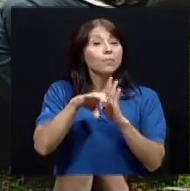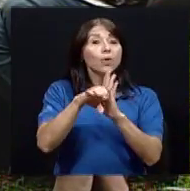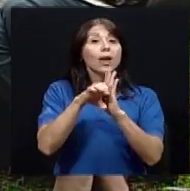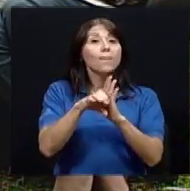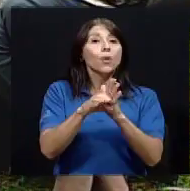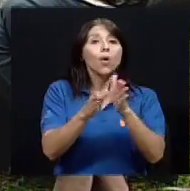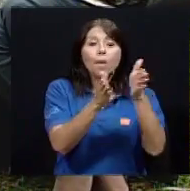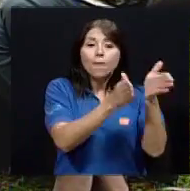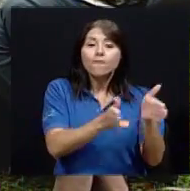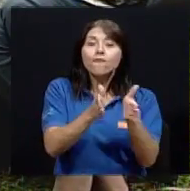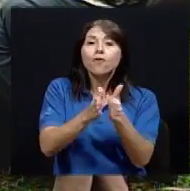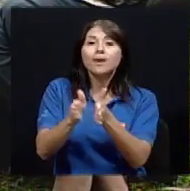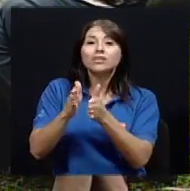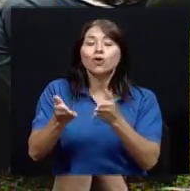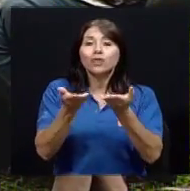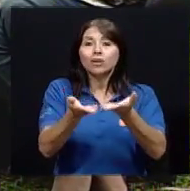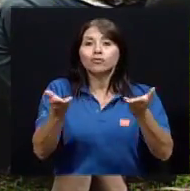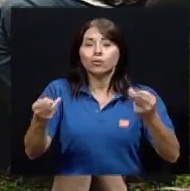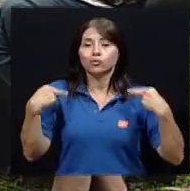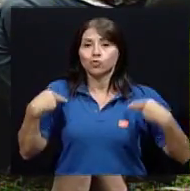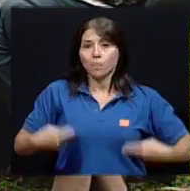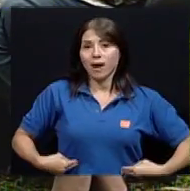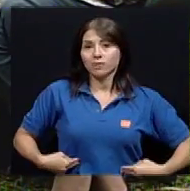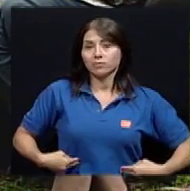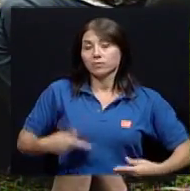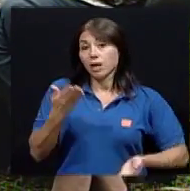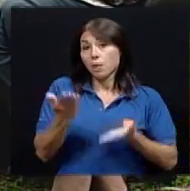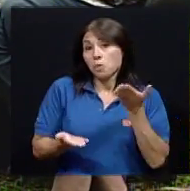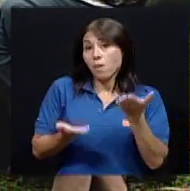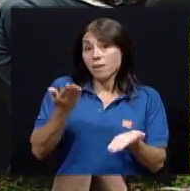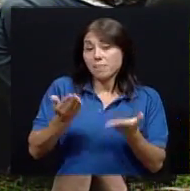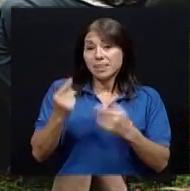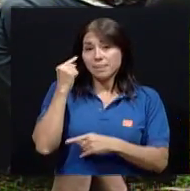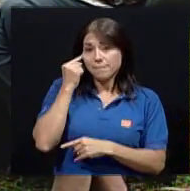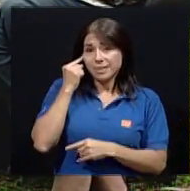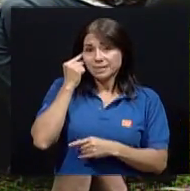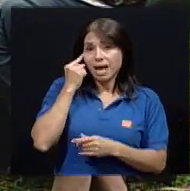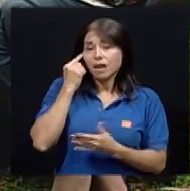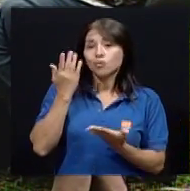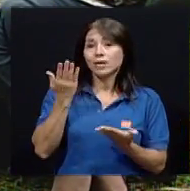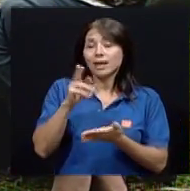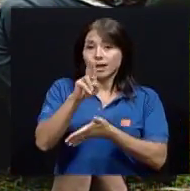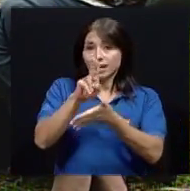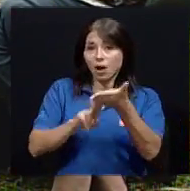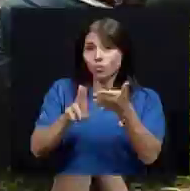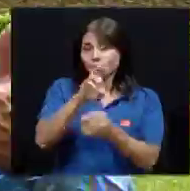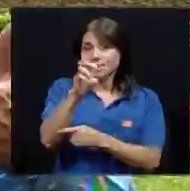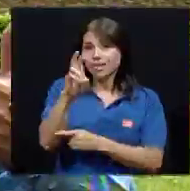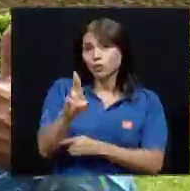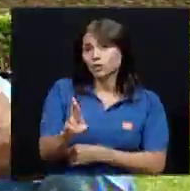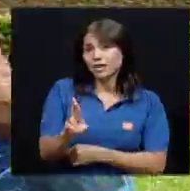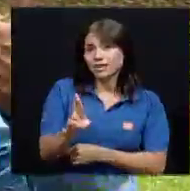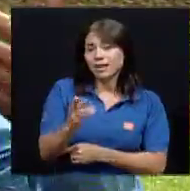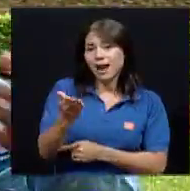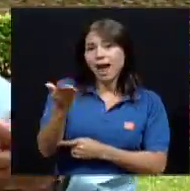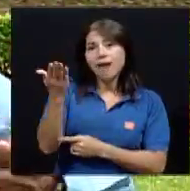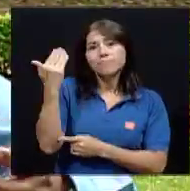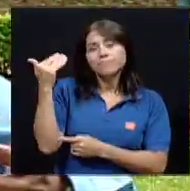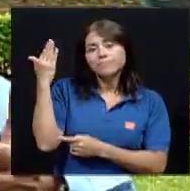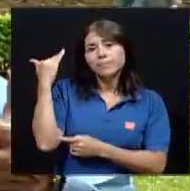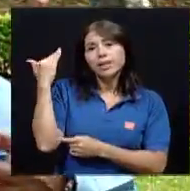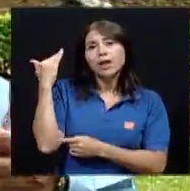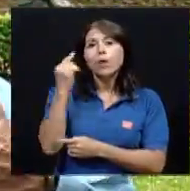Probablemente pensaron que la Universidad de Costa Rica, por ser, a ver, en algún momento fue la única